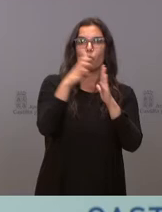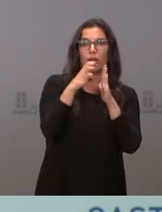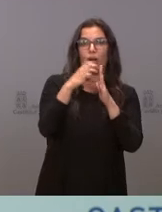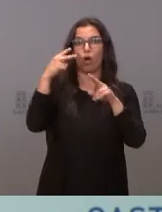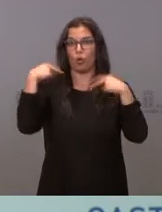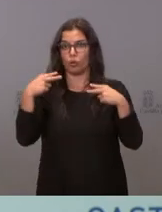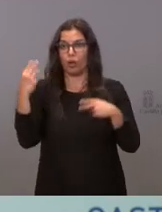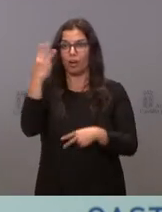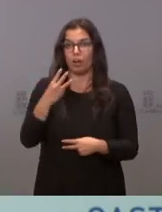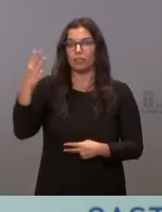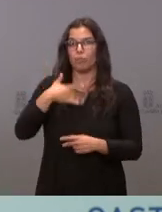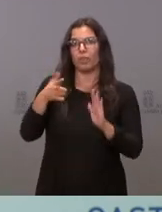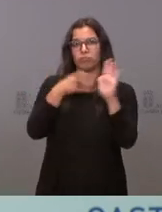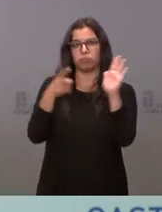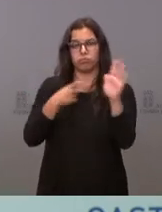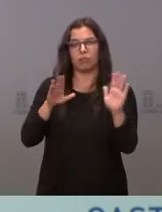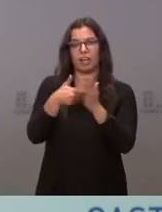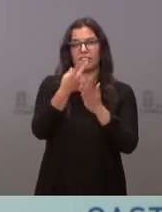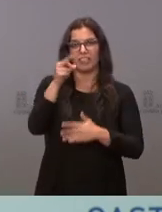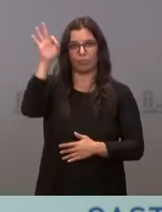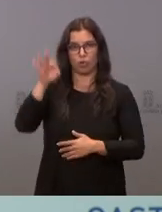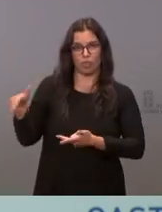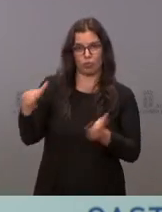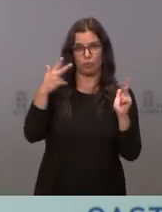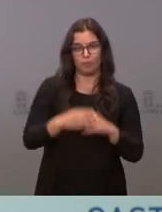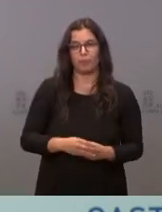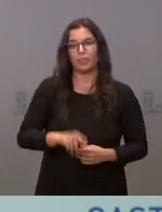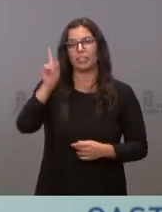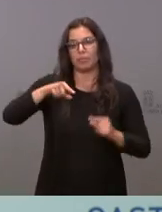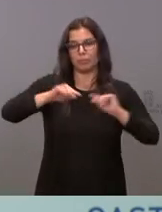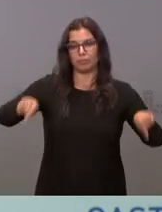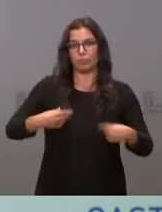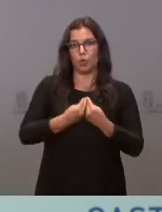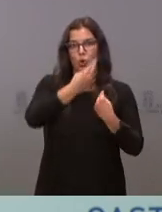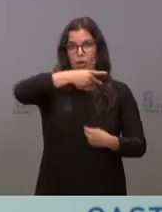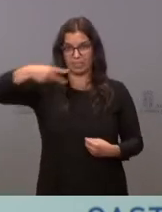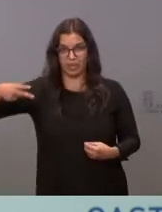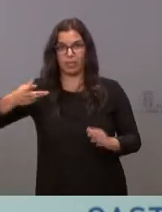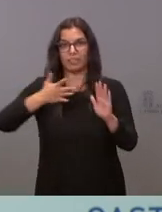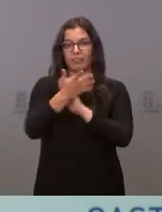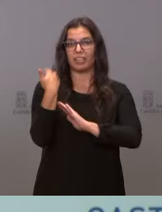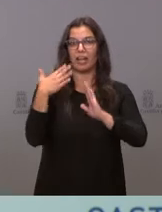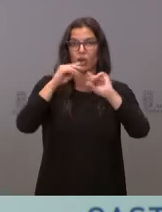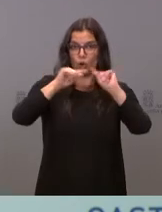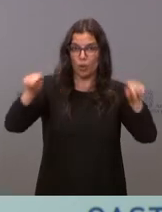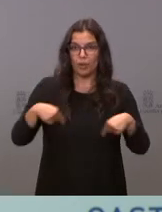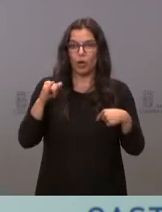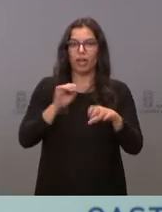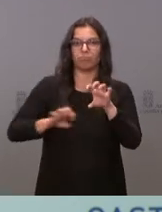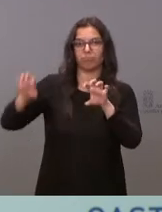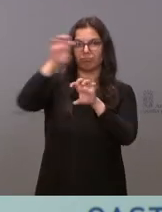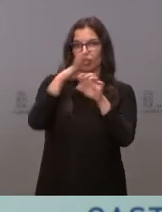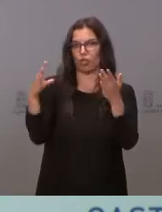beneficiar de exenciones de hasta el 20%. También hemos firmado un convenio con Cantabria, con lo cual ya disponemos de convenios con todas